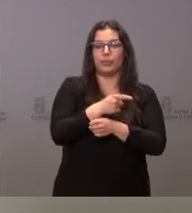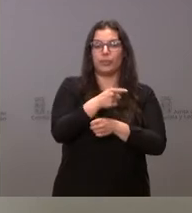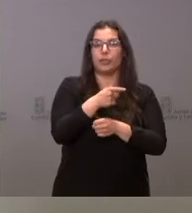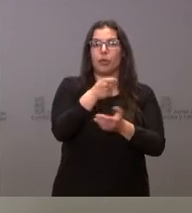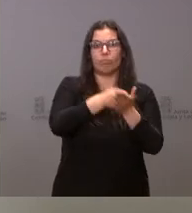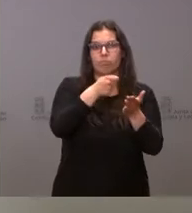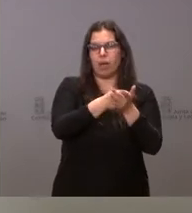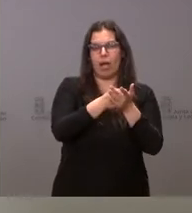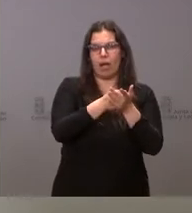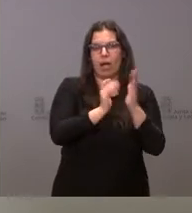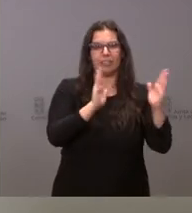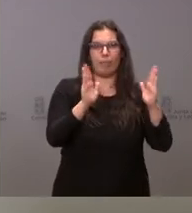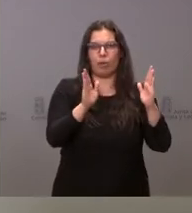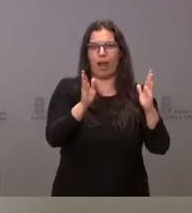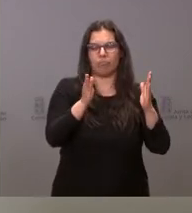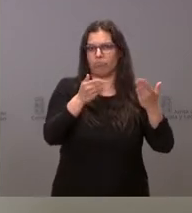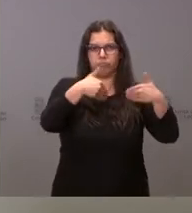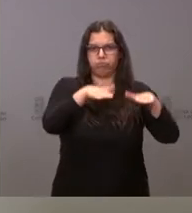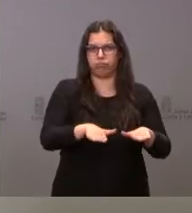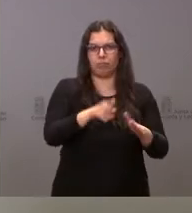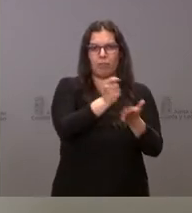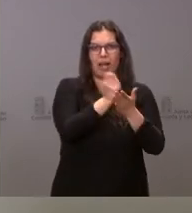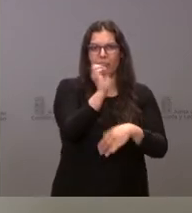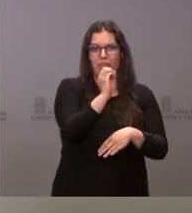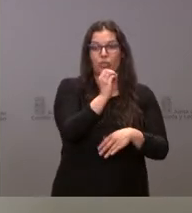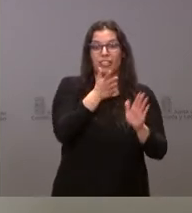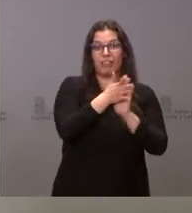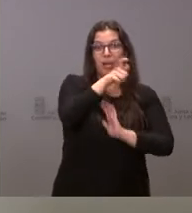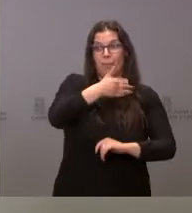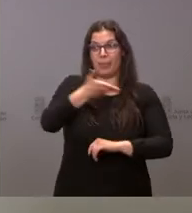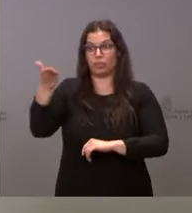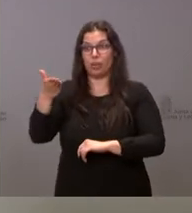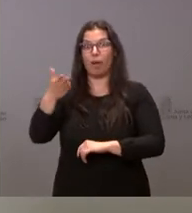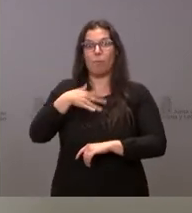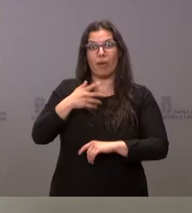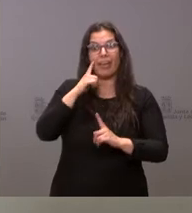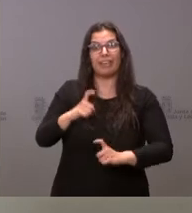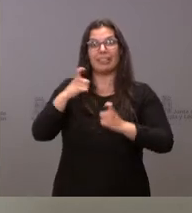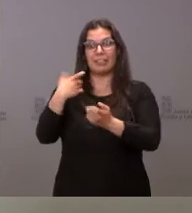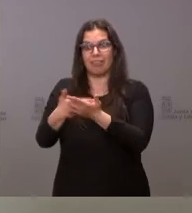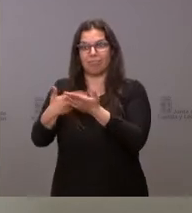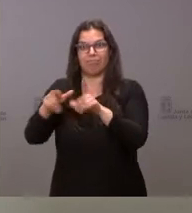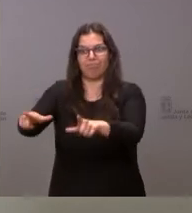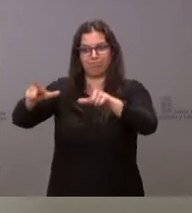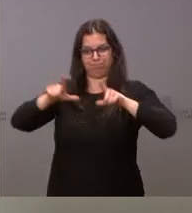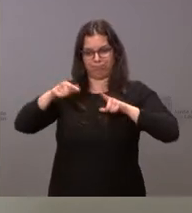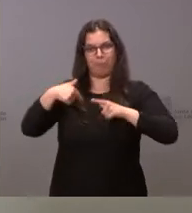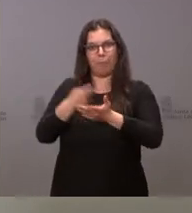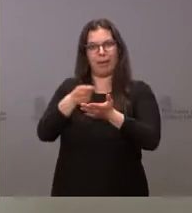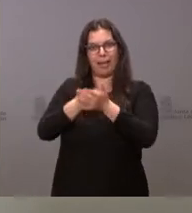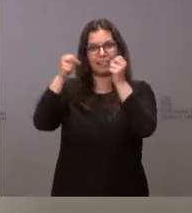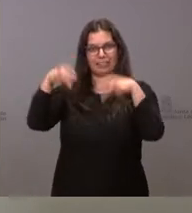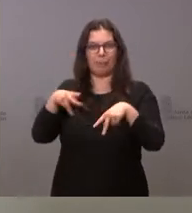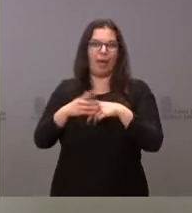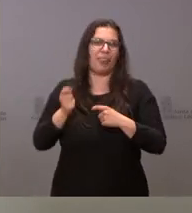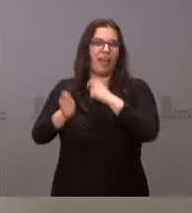suspende temporalmente y por tanto facilitará que muchos trabajadores puedan obtener esta acreditación sin pagar esta cantidad y por tanto facilitar a